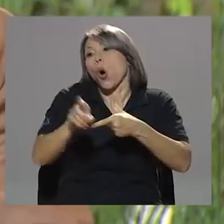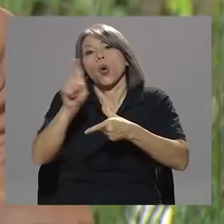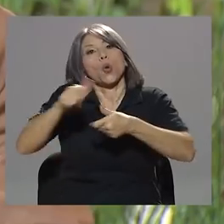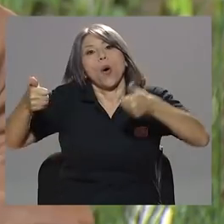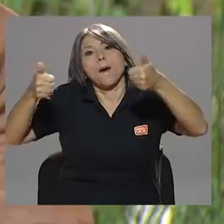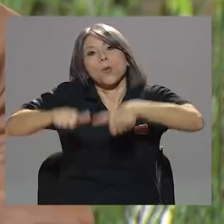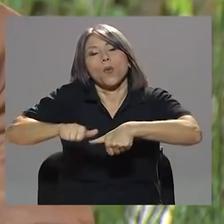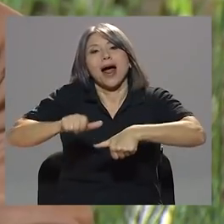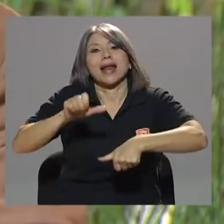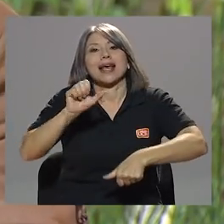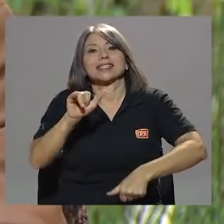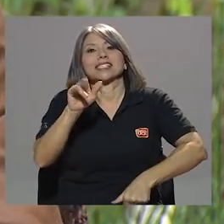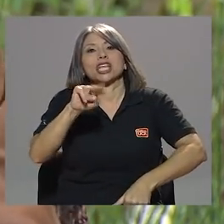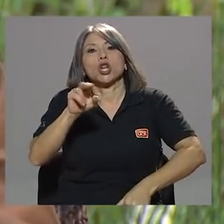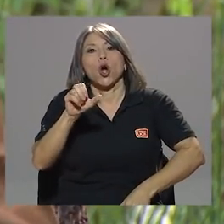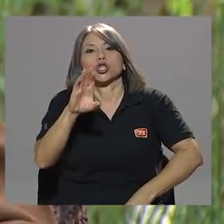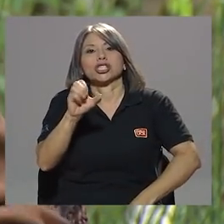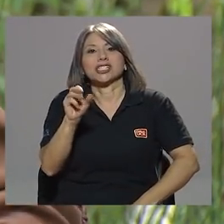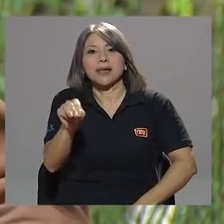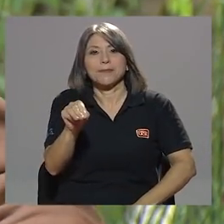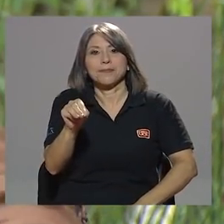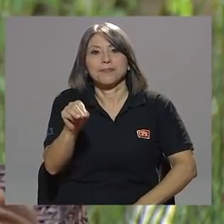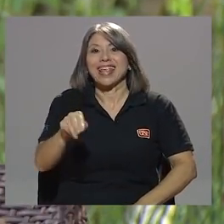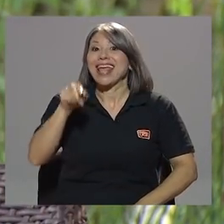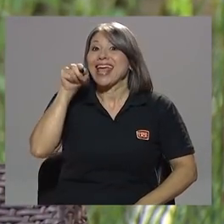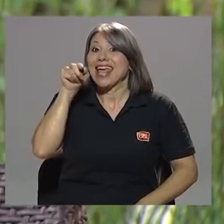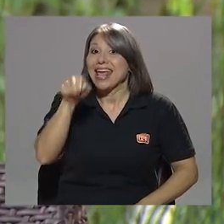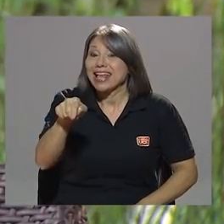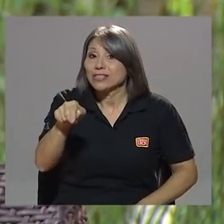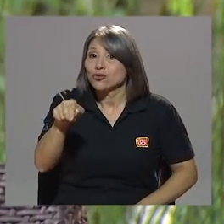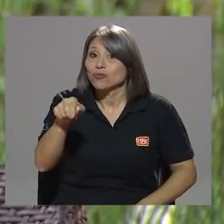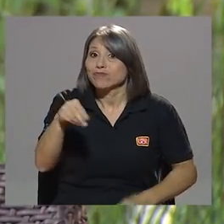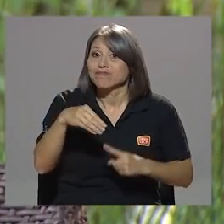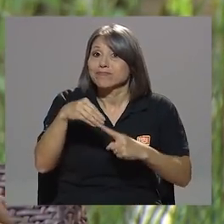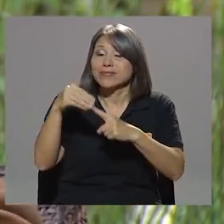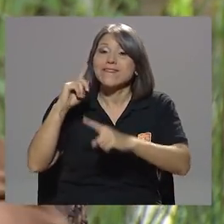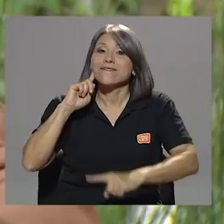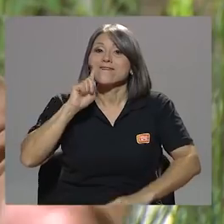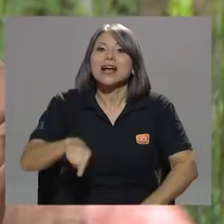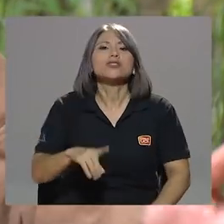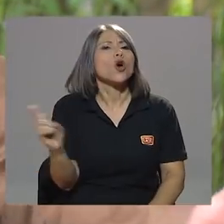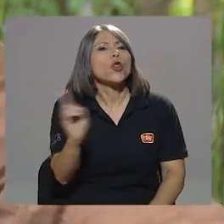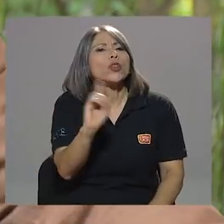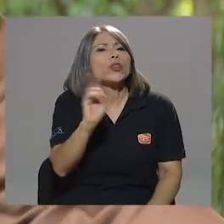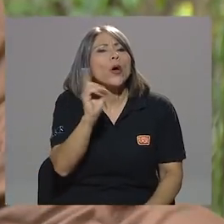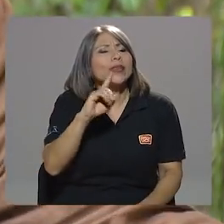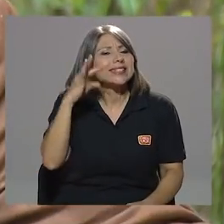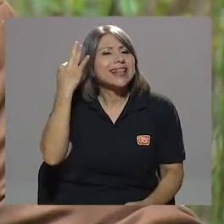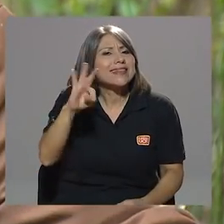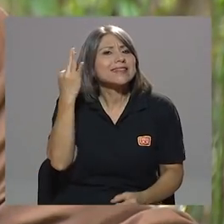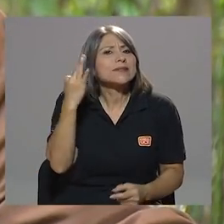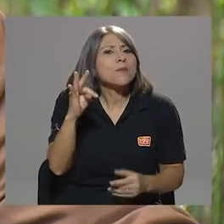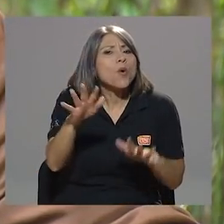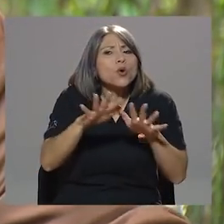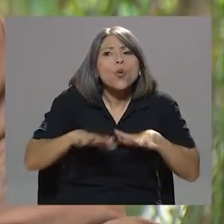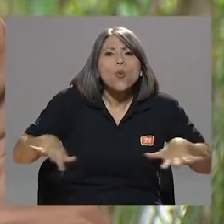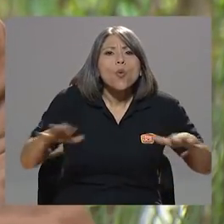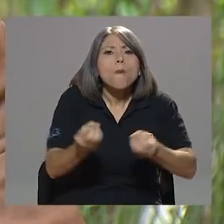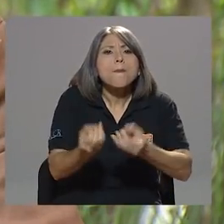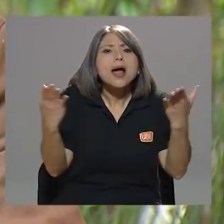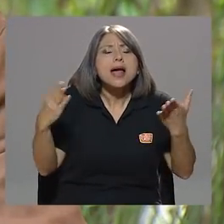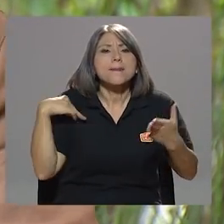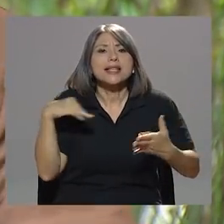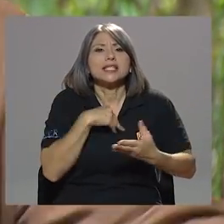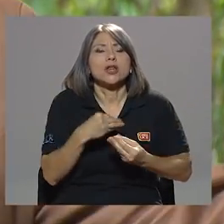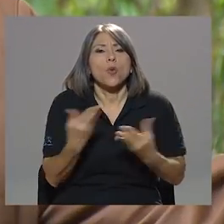sinocenio. Y particularmente eso fue falso. ¿A dónde está el testimonio de piezas? Del Ministerio Público, si la